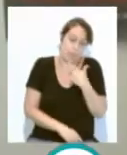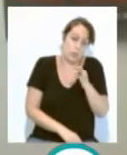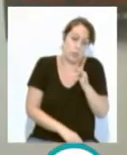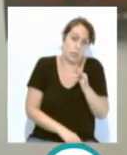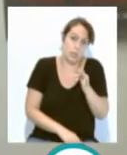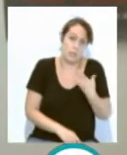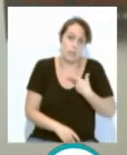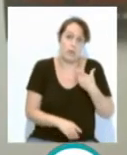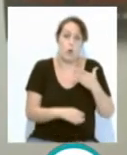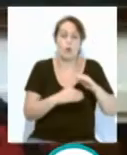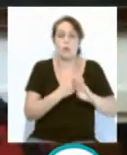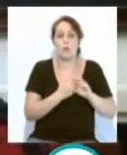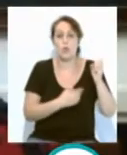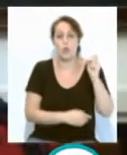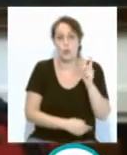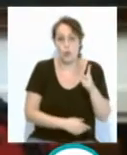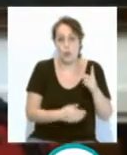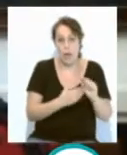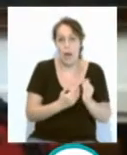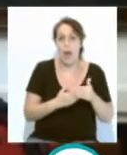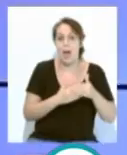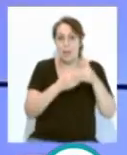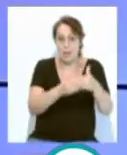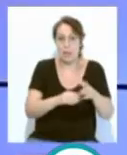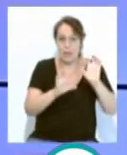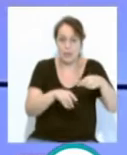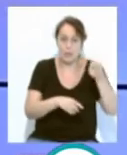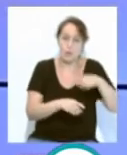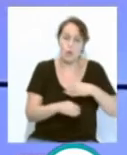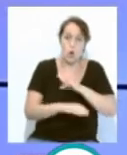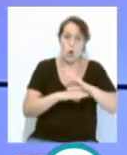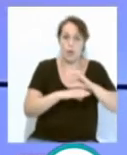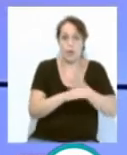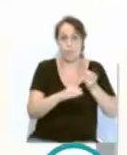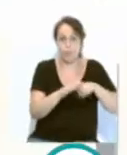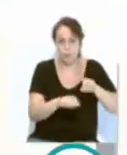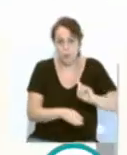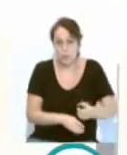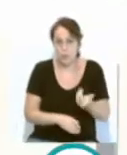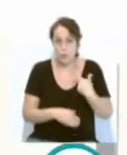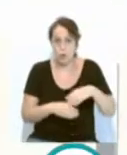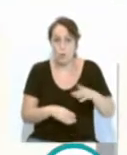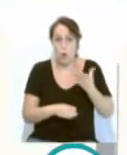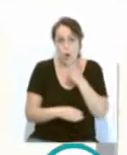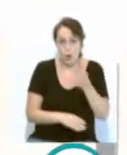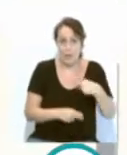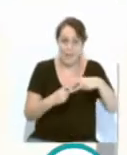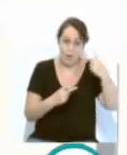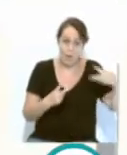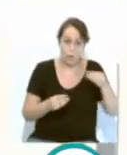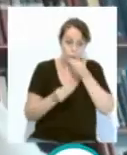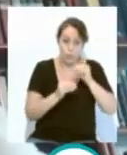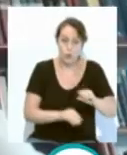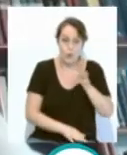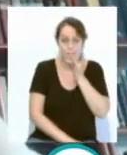adscrito y los 12 que a este pleno presentaba delante Cádiz al no haberse incorporado la nueva concejala que sustituirá al dimitido David Navarro.